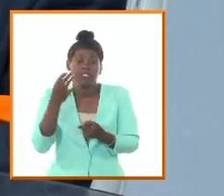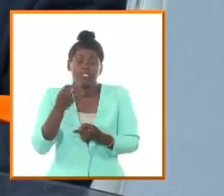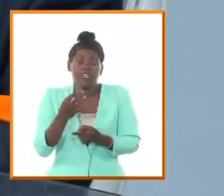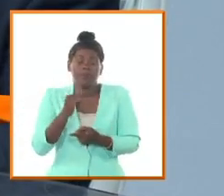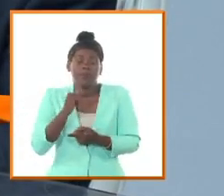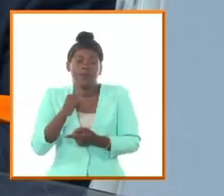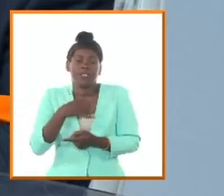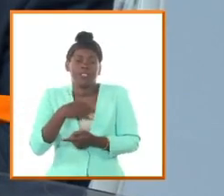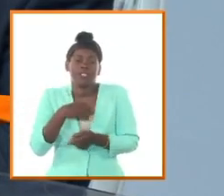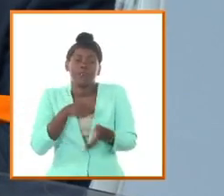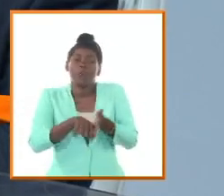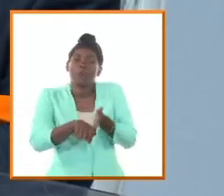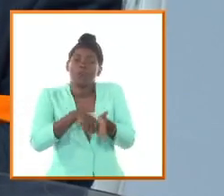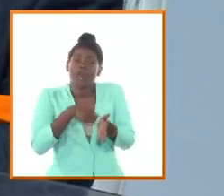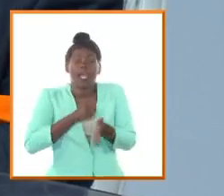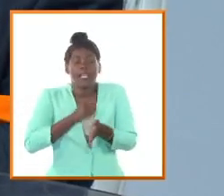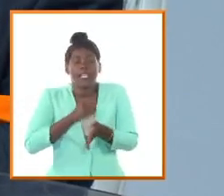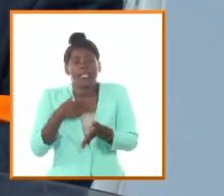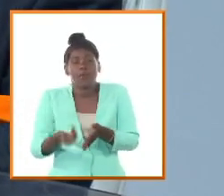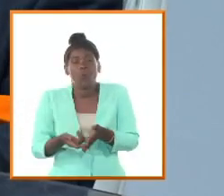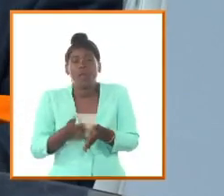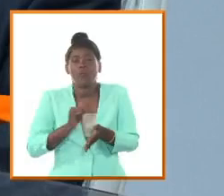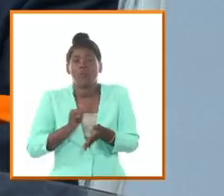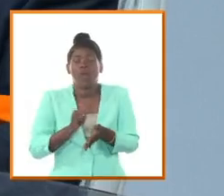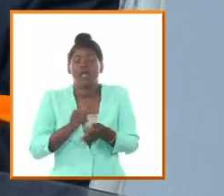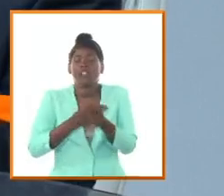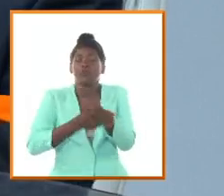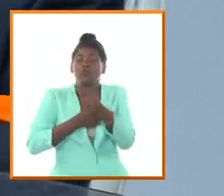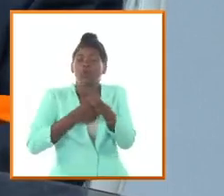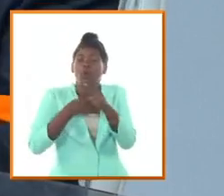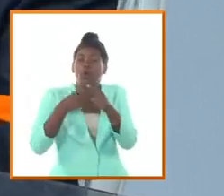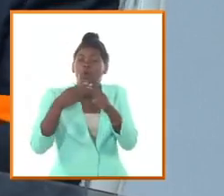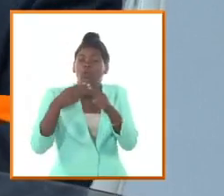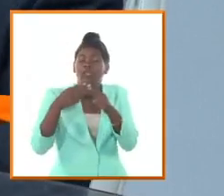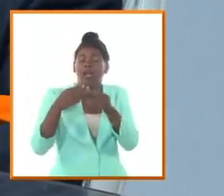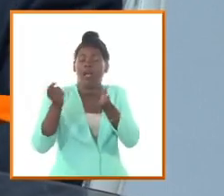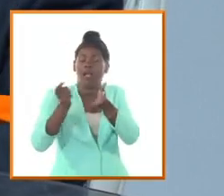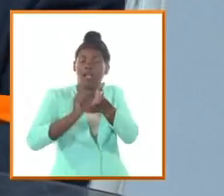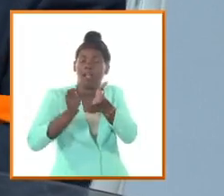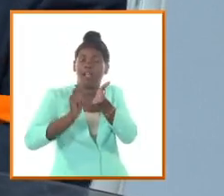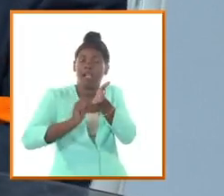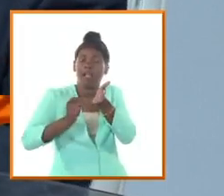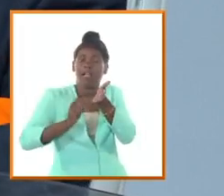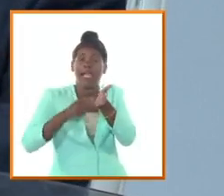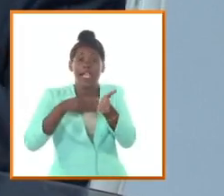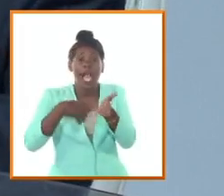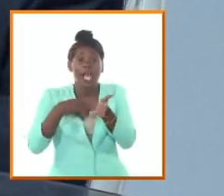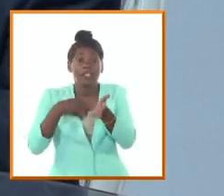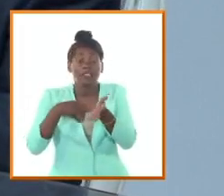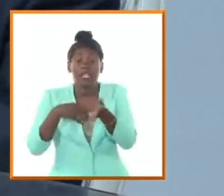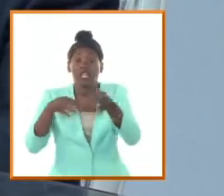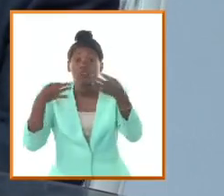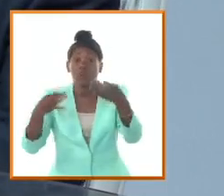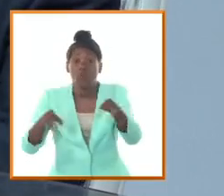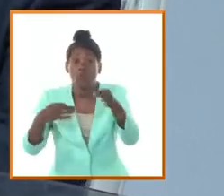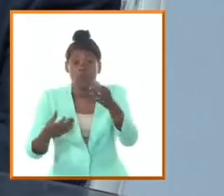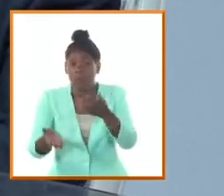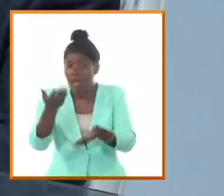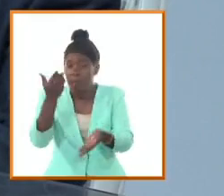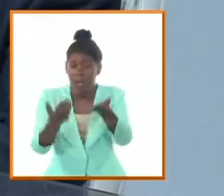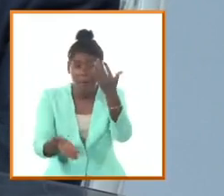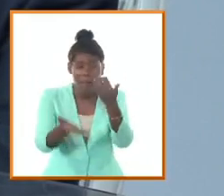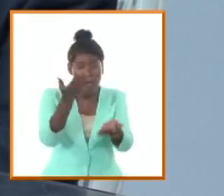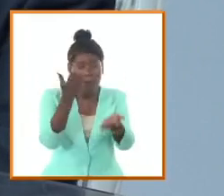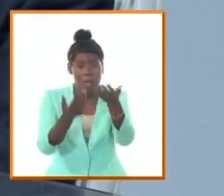impidió cumplir escribir una biografía de Ignacio Aramonte para la cual había hecho una gran recopilación de documentos en archivos cubanos